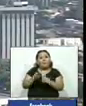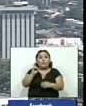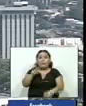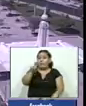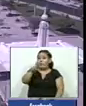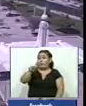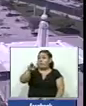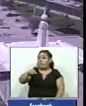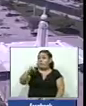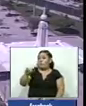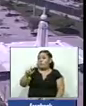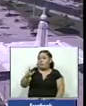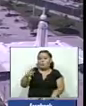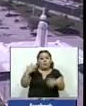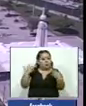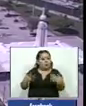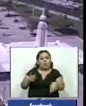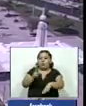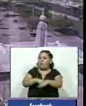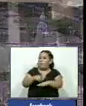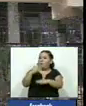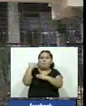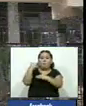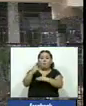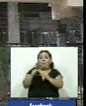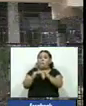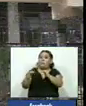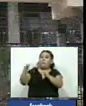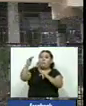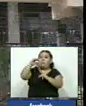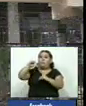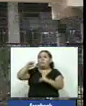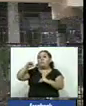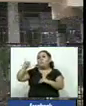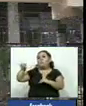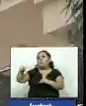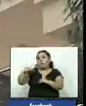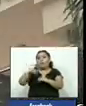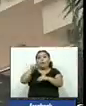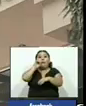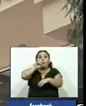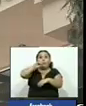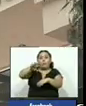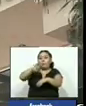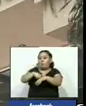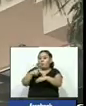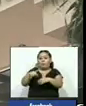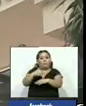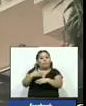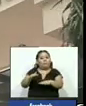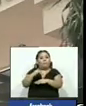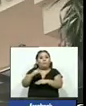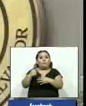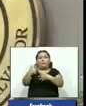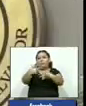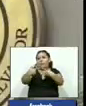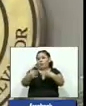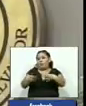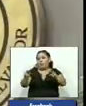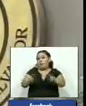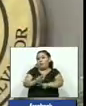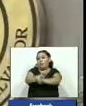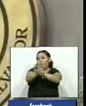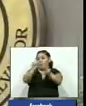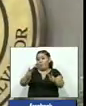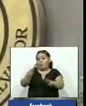13 de julio de este año venció el plazo que emitió la sala de lo constitucional de la Corte Suprema de Justicia de crear una ley de reconciliación